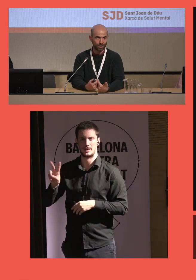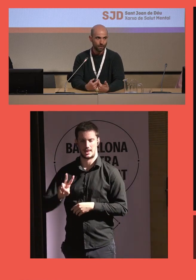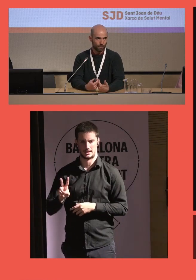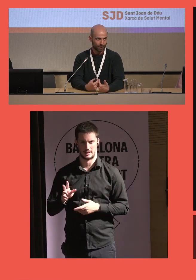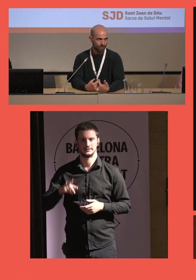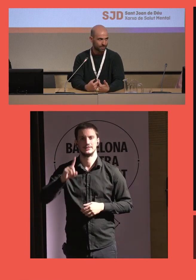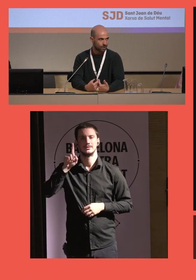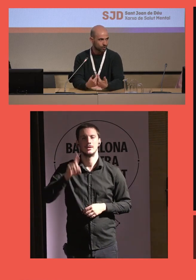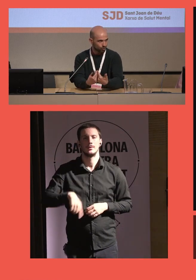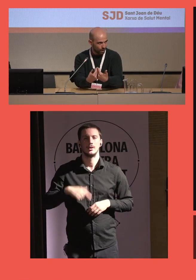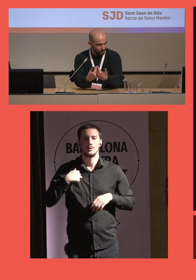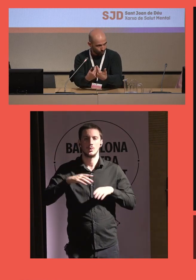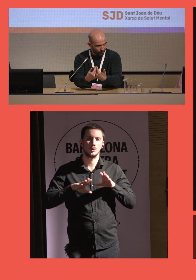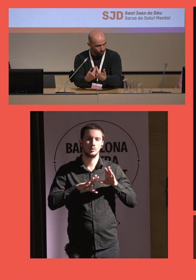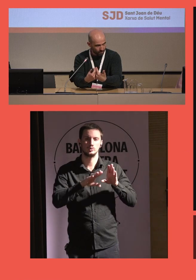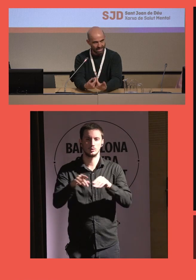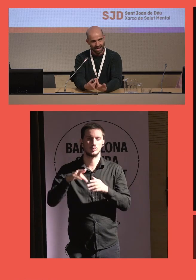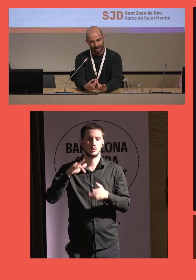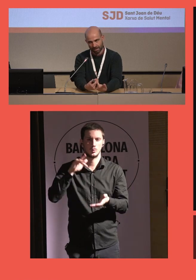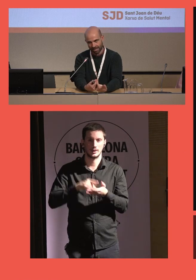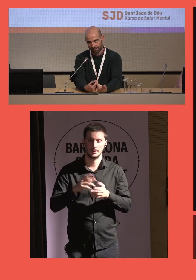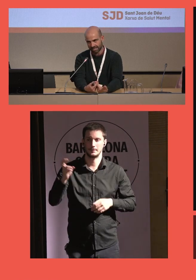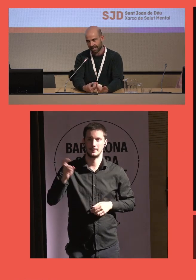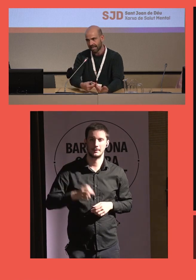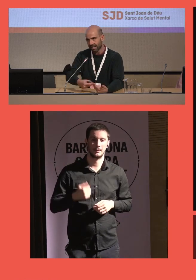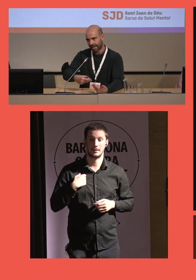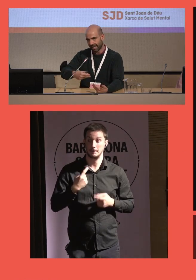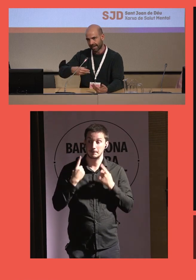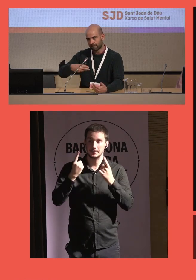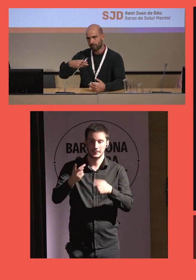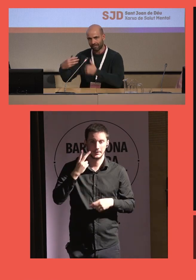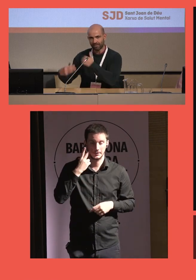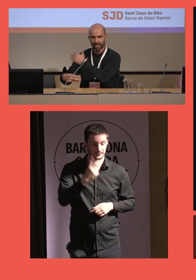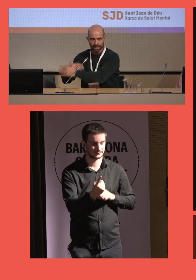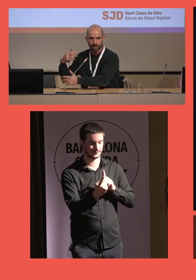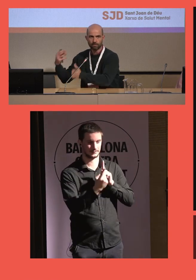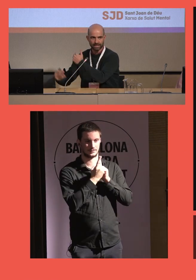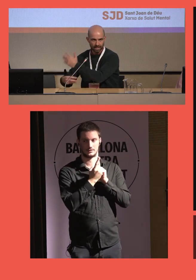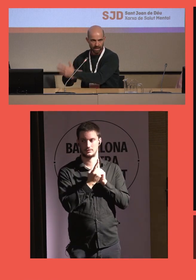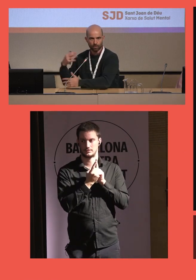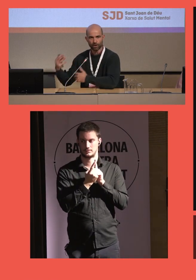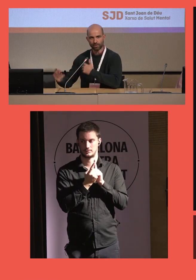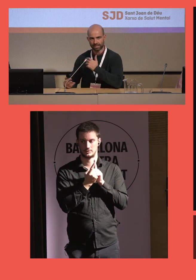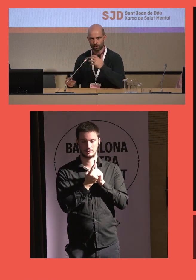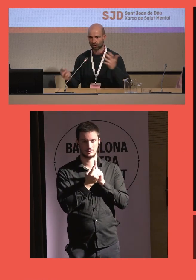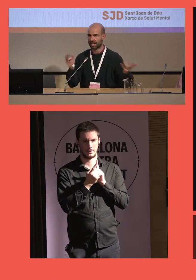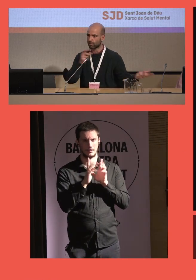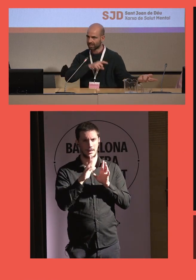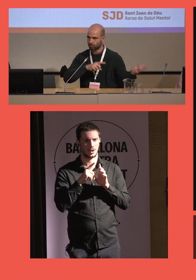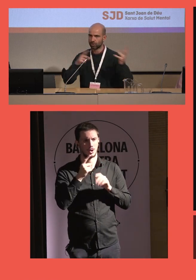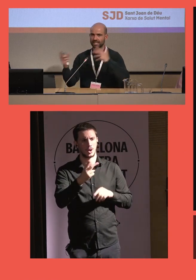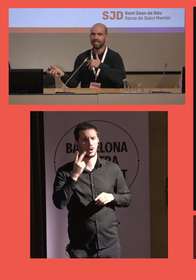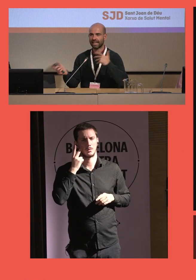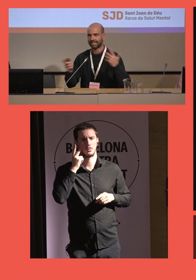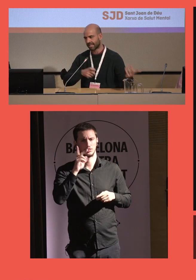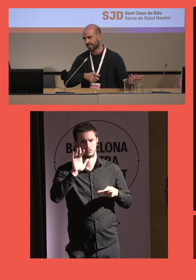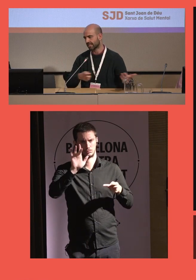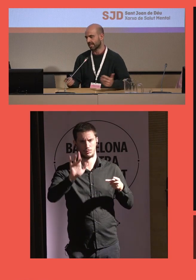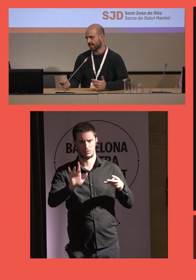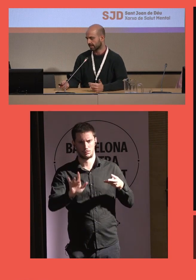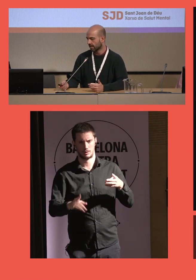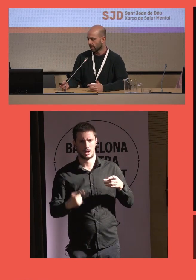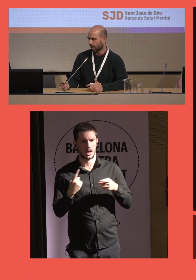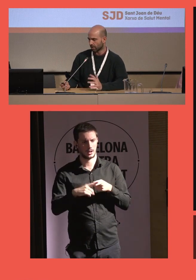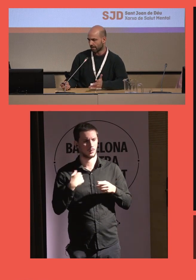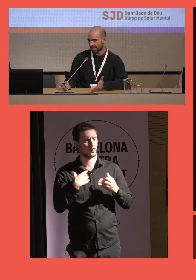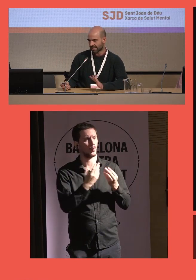usuarios porque normalmente los usuarios cuando vienen a la primera visita mantienen el número de visitas no tenemos muchas entradas